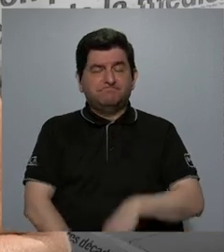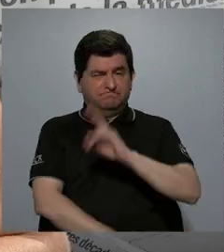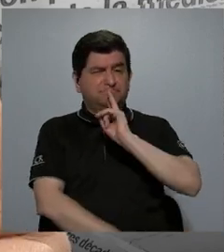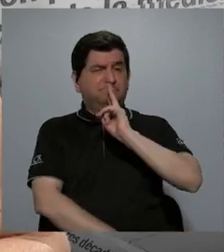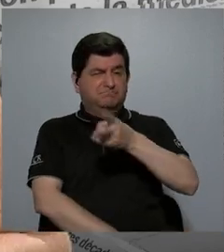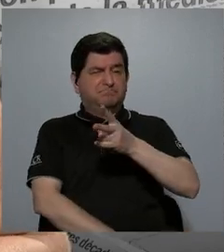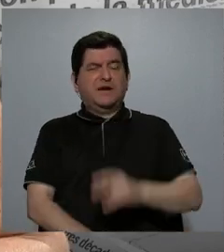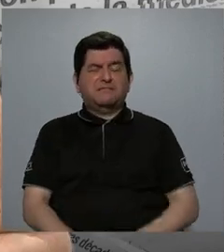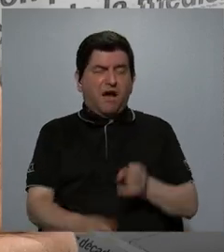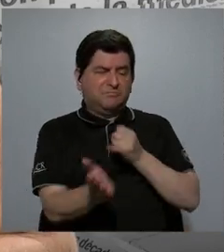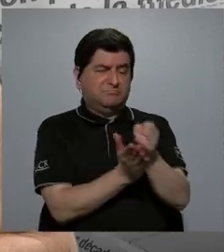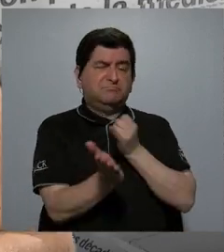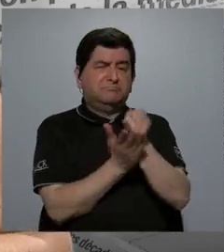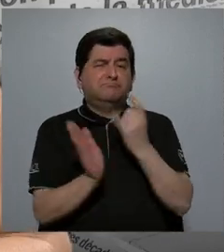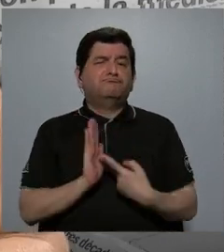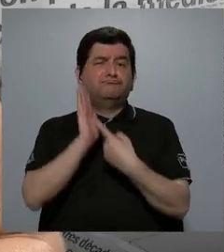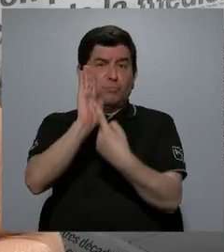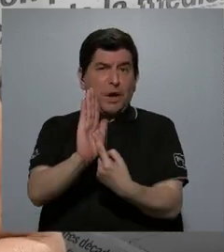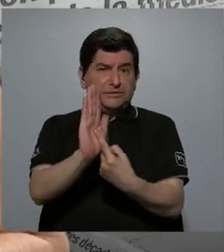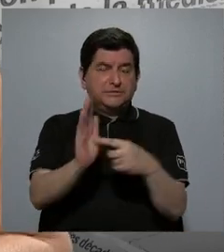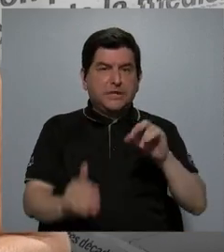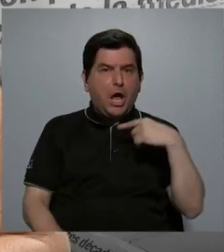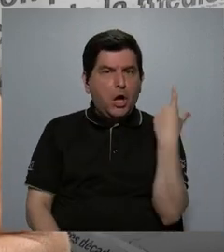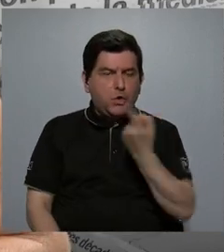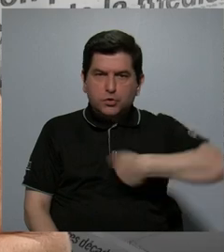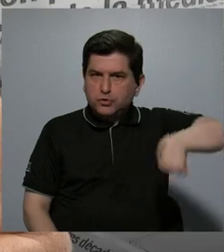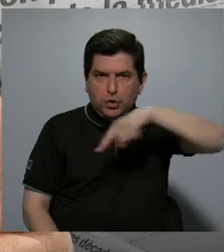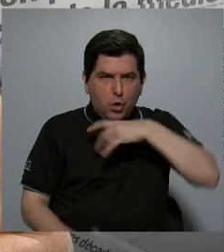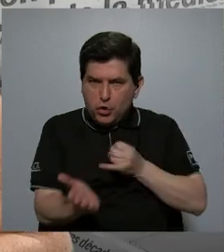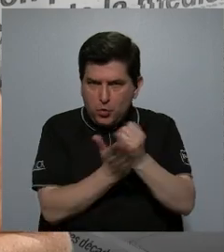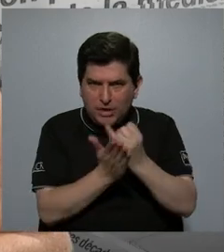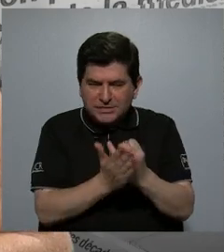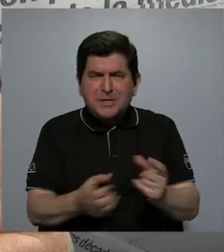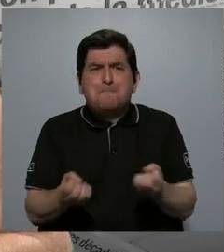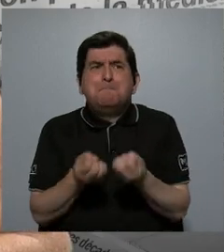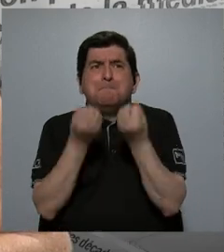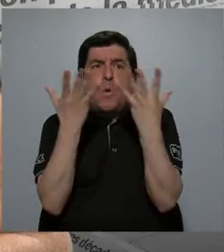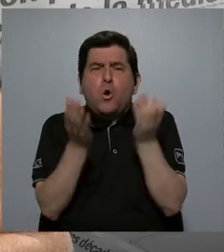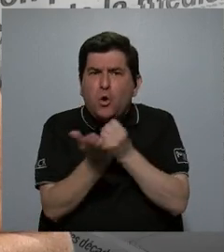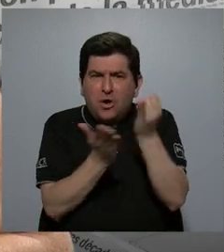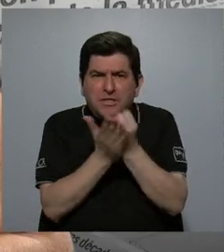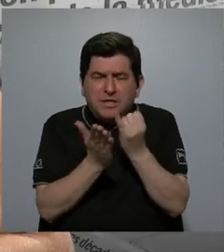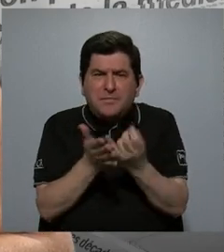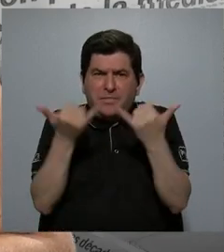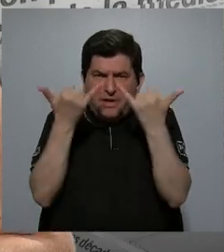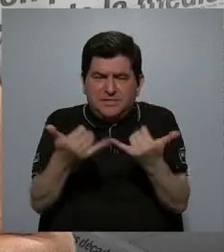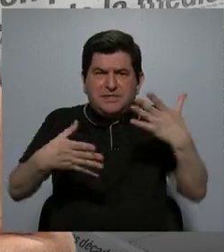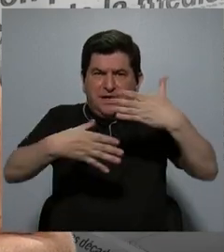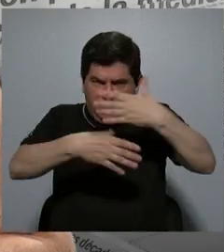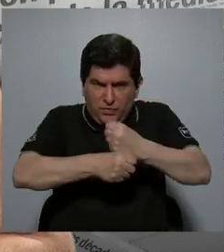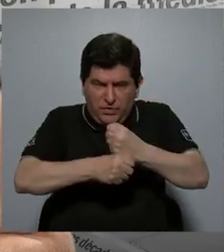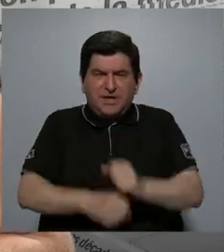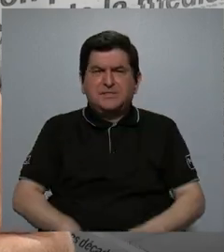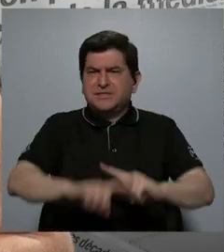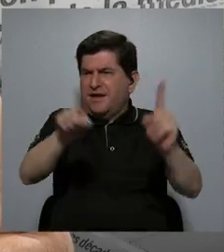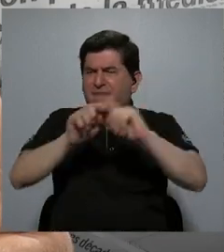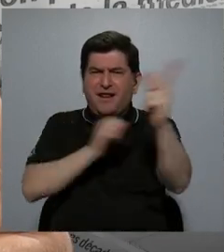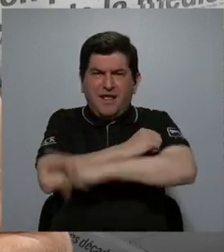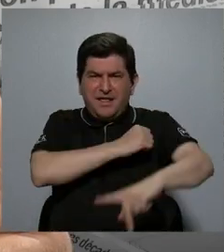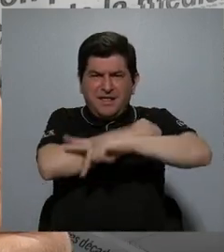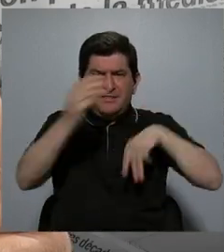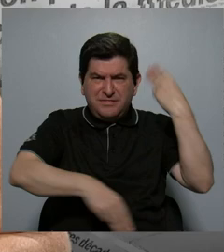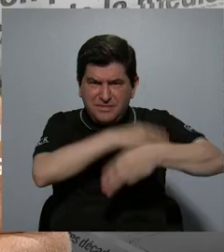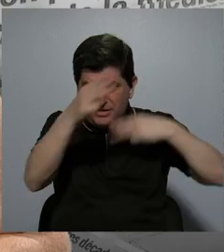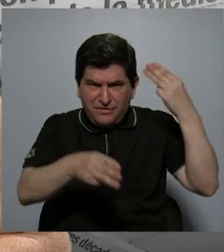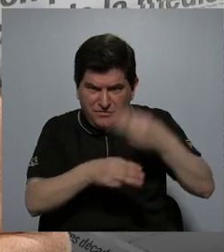que nuestras investigaciones muestran, bueno, no solo nuestras investigaciones, sino muchas de las investigaciones que están ahora llevándose a cabo en muchos países en el